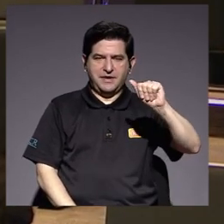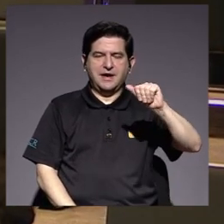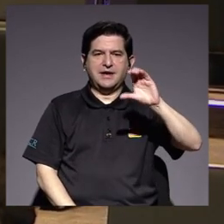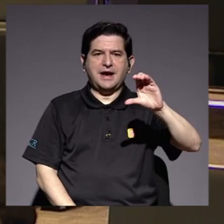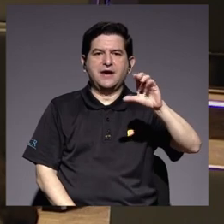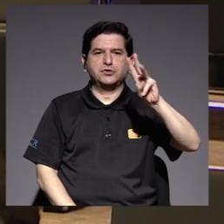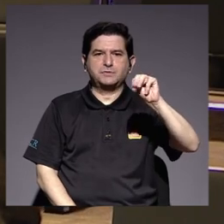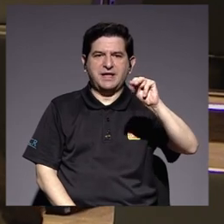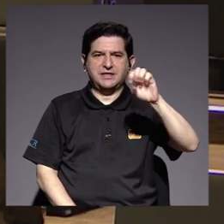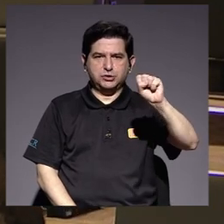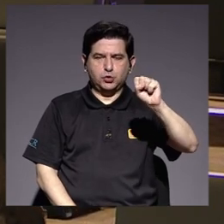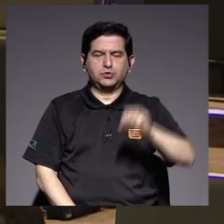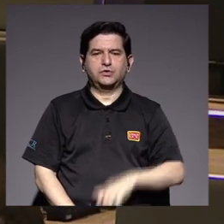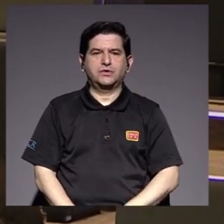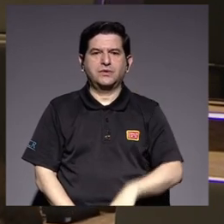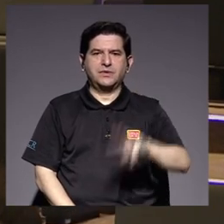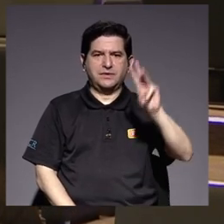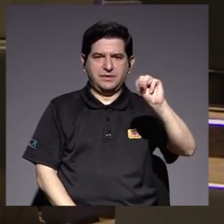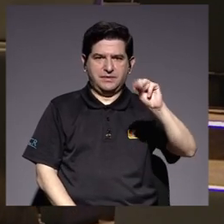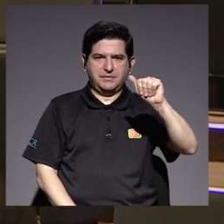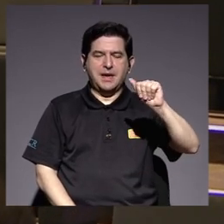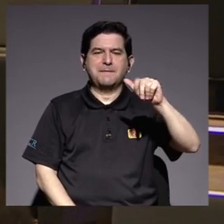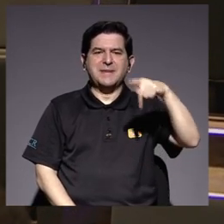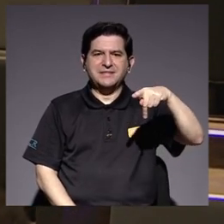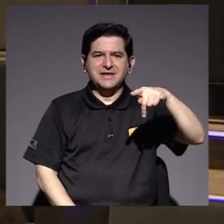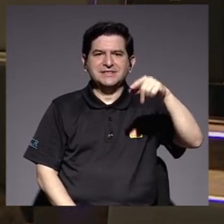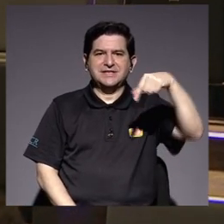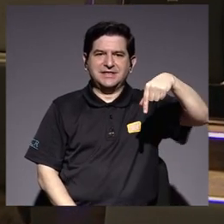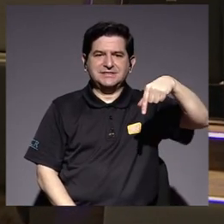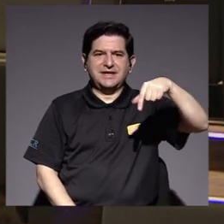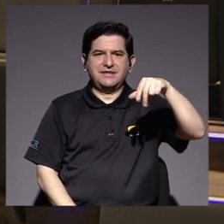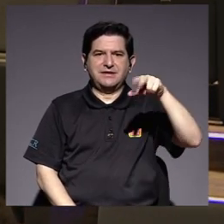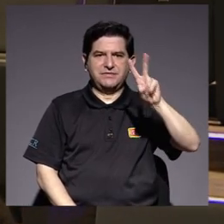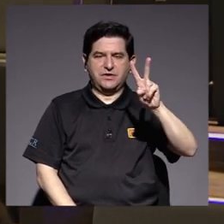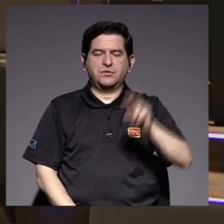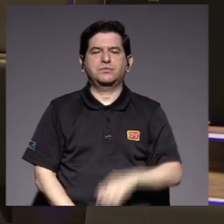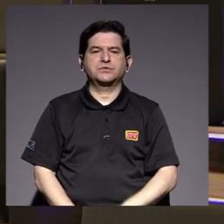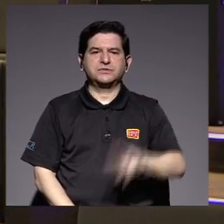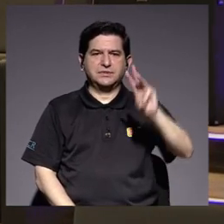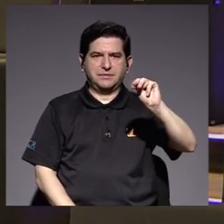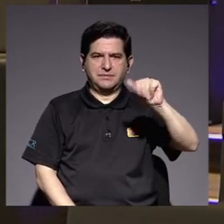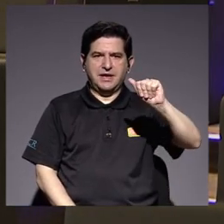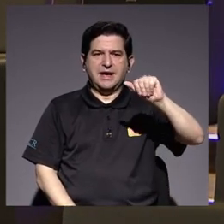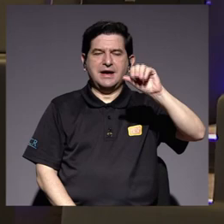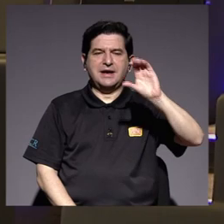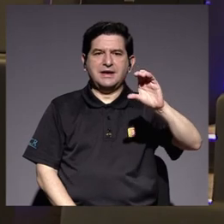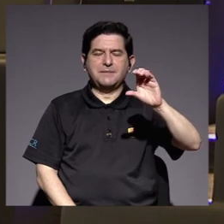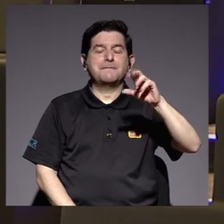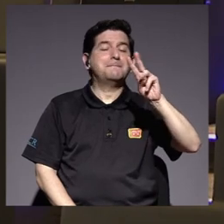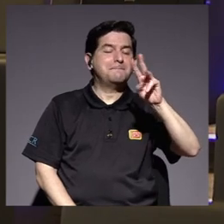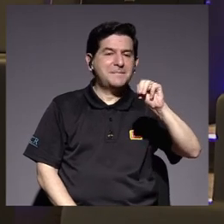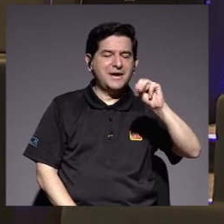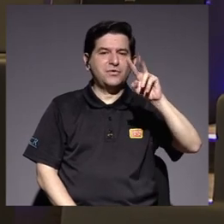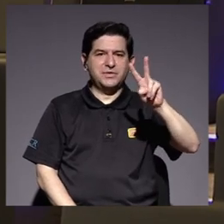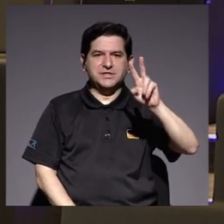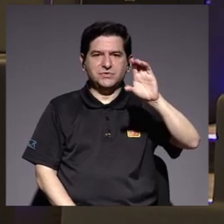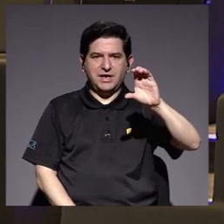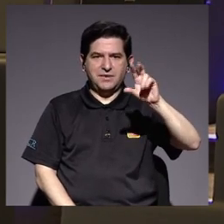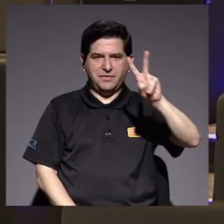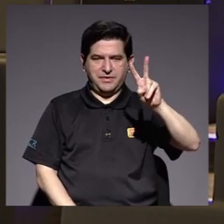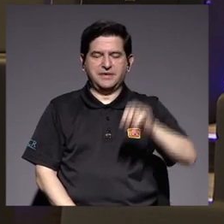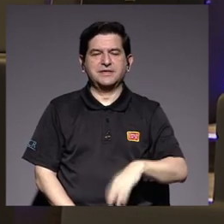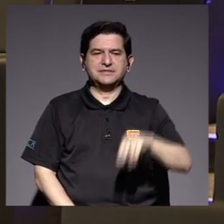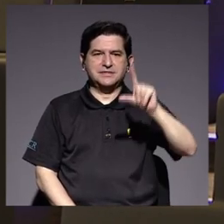Carlos Méndez Soto, la magistra Patricia Quesada Villalobos, el magíster Marco Vinicio Calvo Vargas,